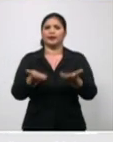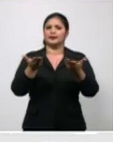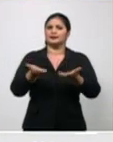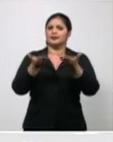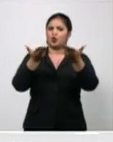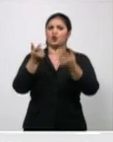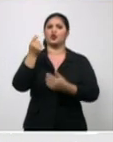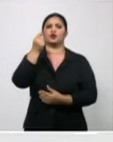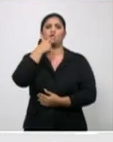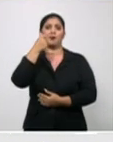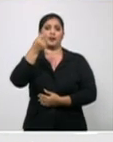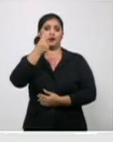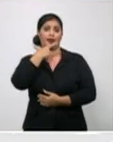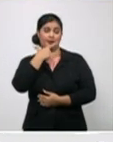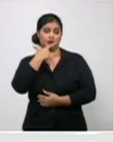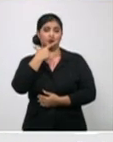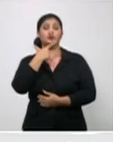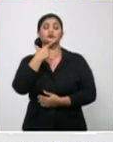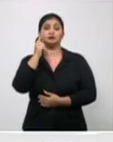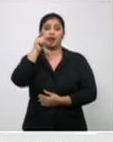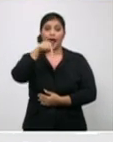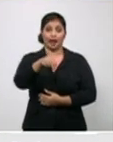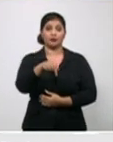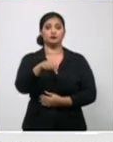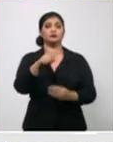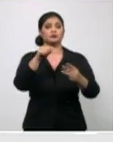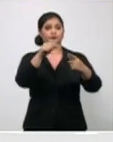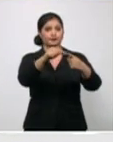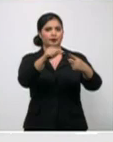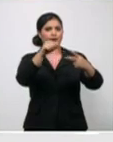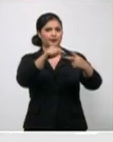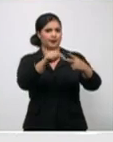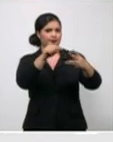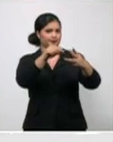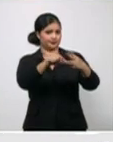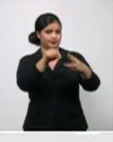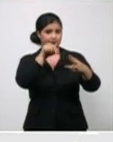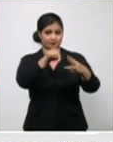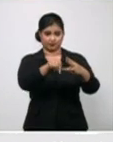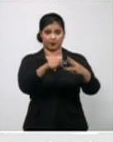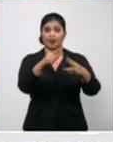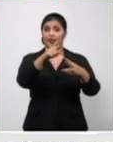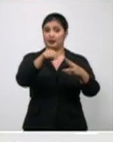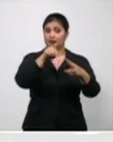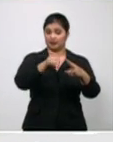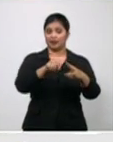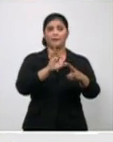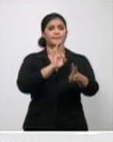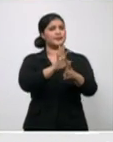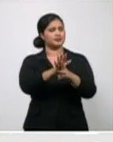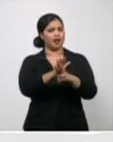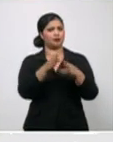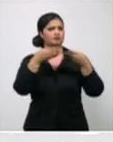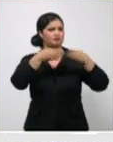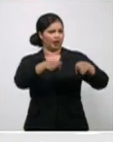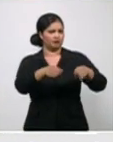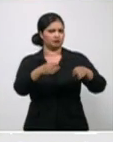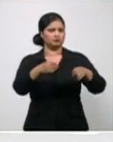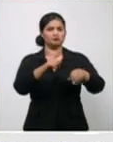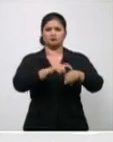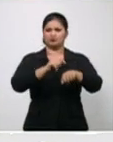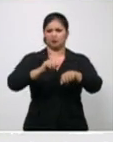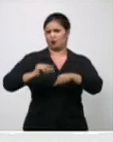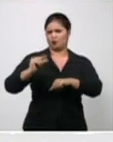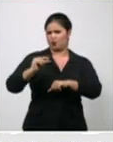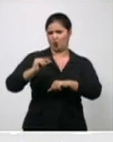medicamentos que empezaron a funcionar hace unos días. De las